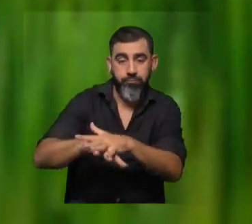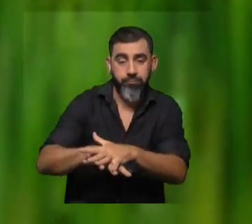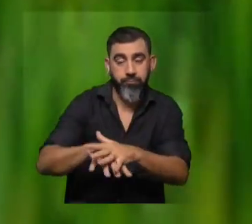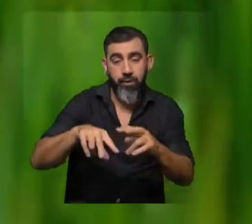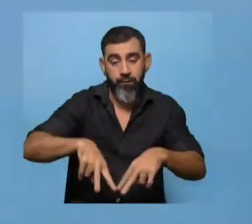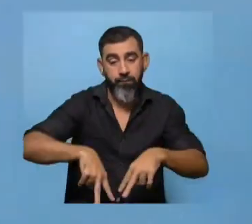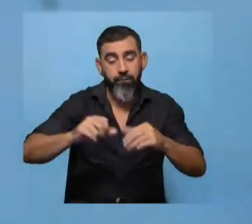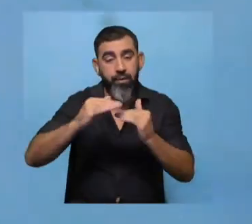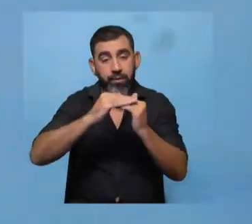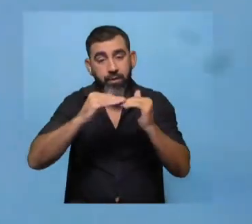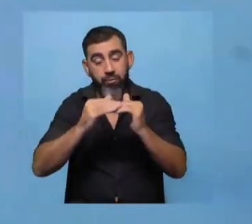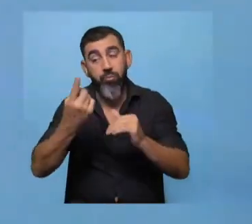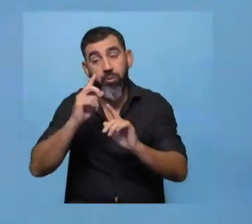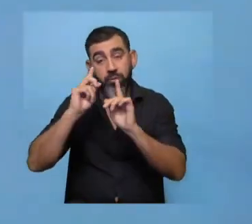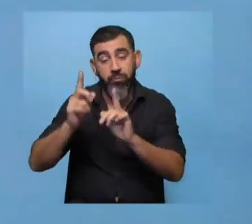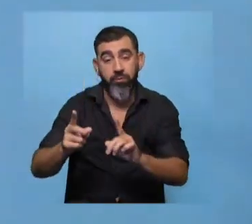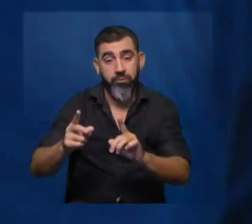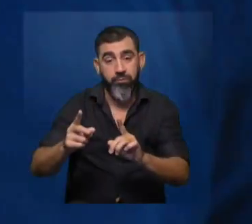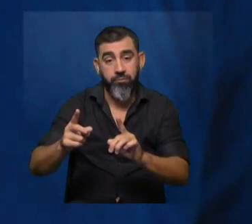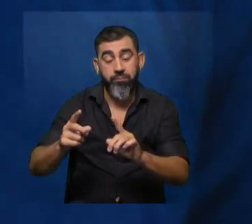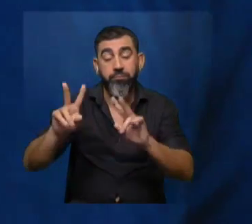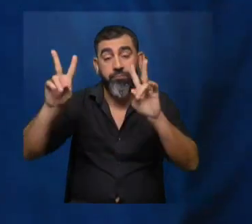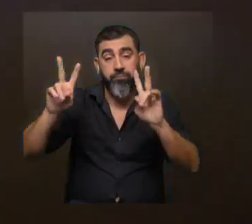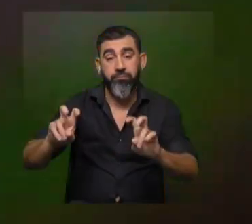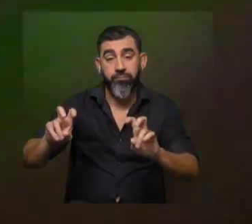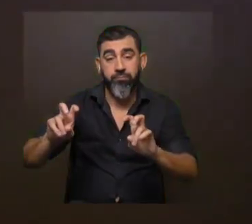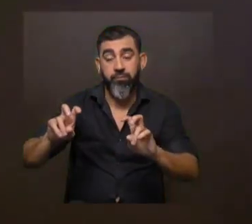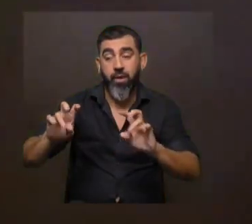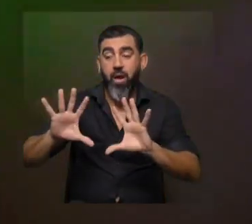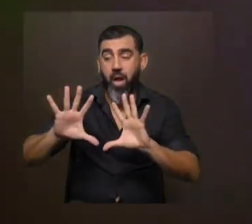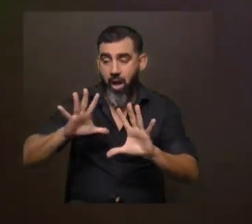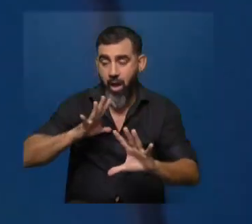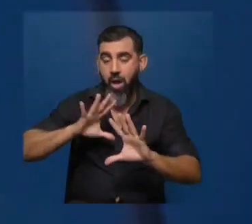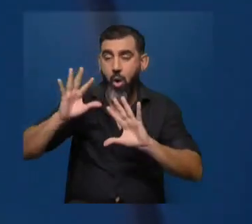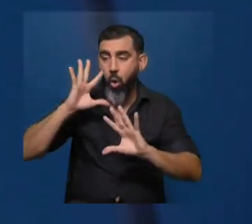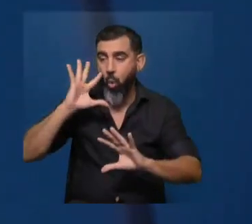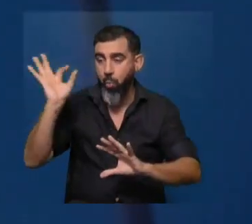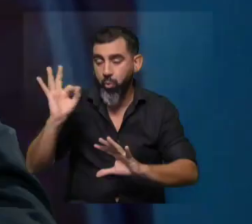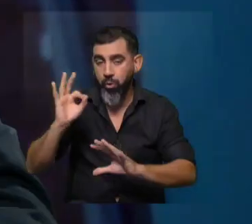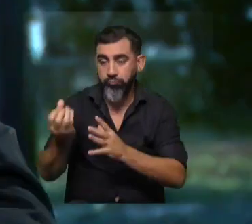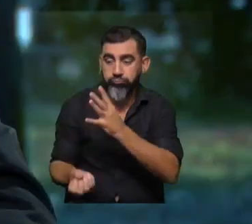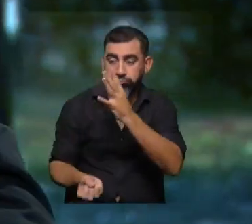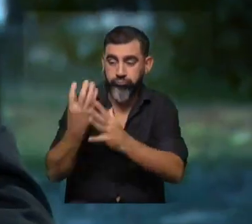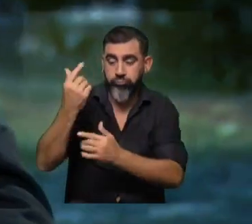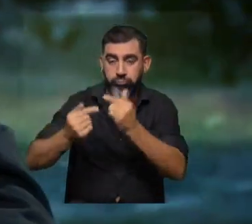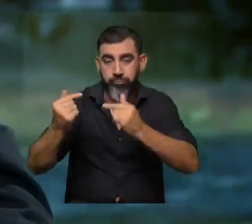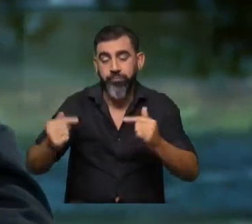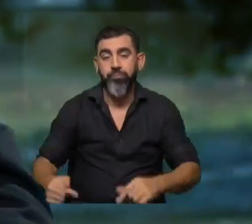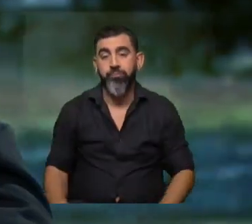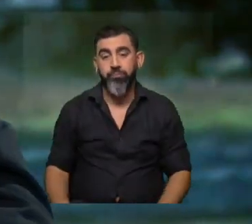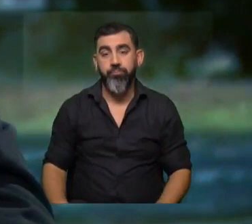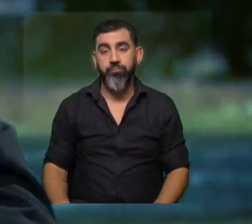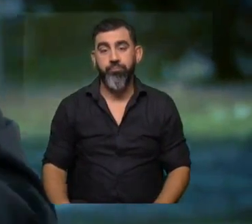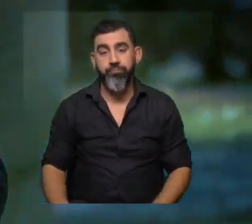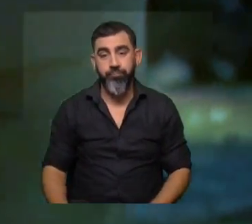investigación básica pero por otro lado el mundo tiene oportunidades para emprendimientos en estos rubros. Sí, sin duda. A ver